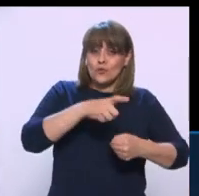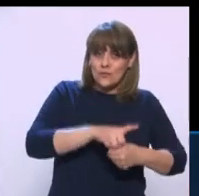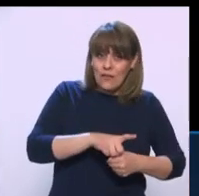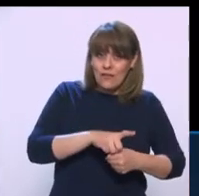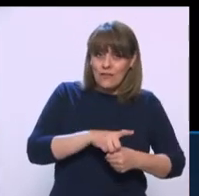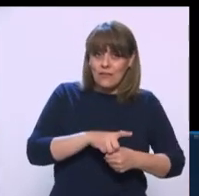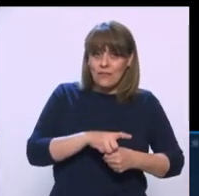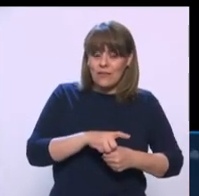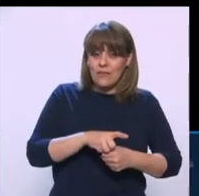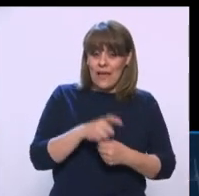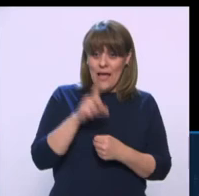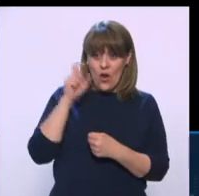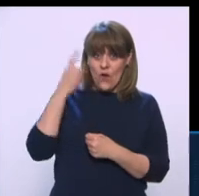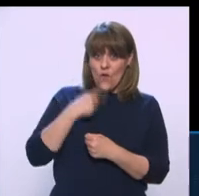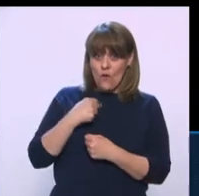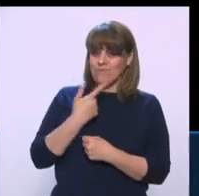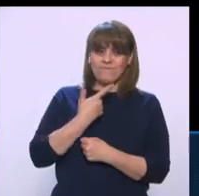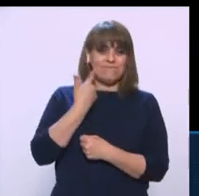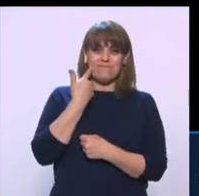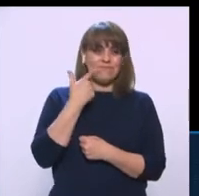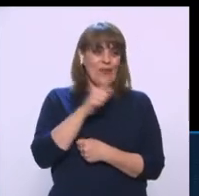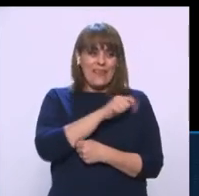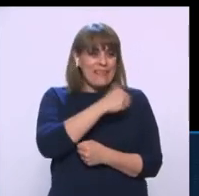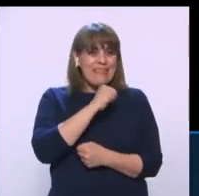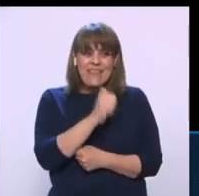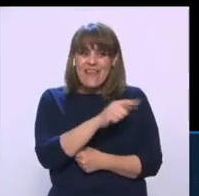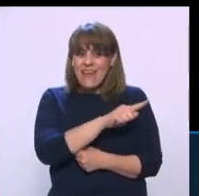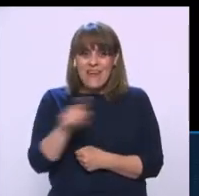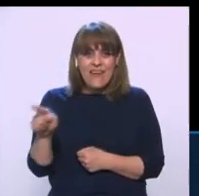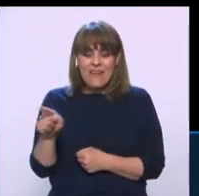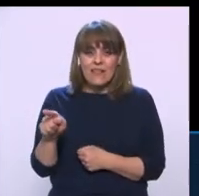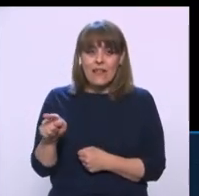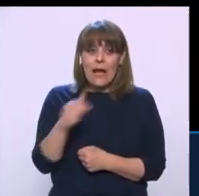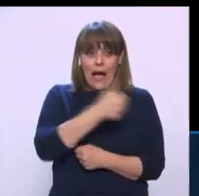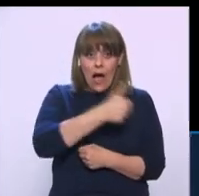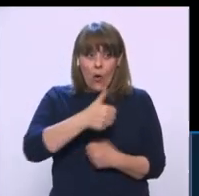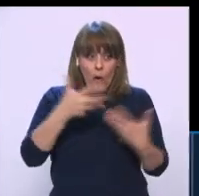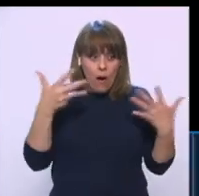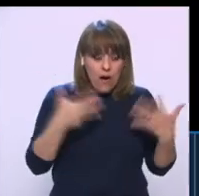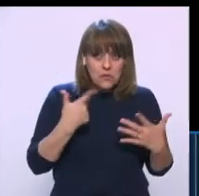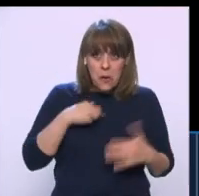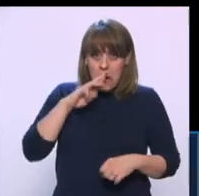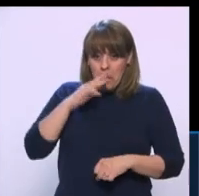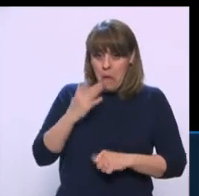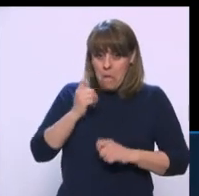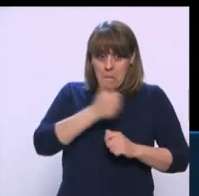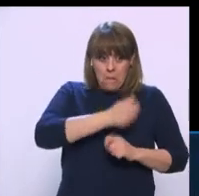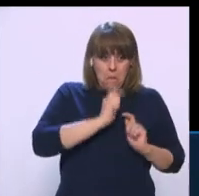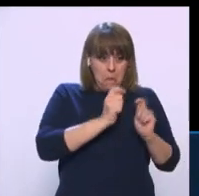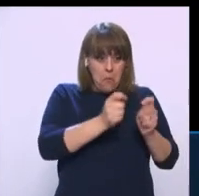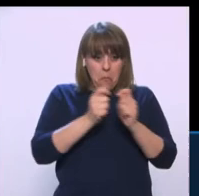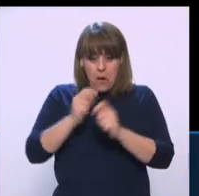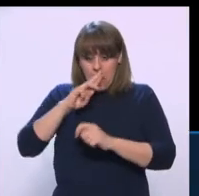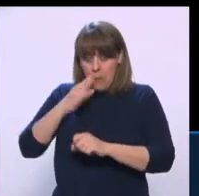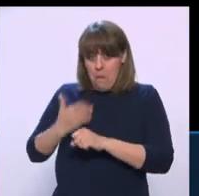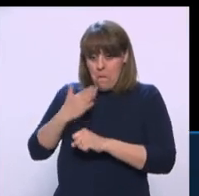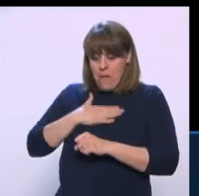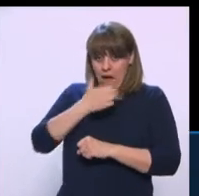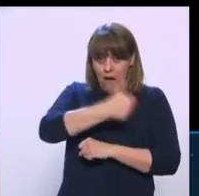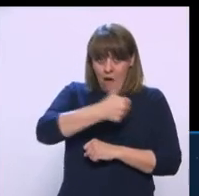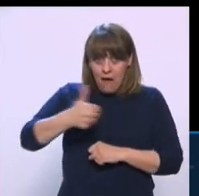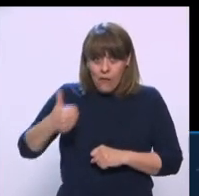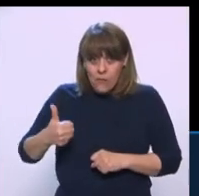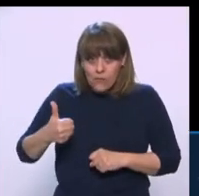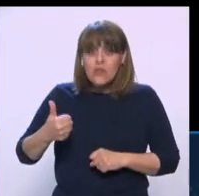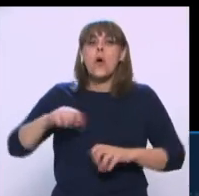nadie quiere ese color. Y entonces, si cada cliente pone lo que le toca, una parte de su tarea, pues entre